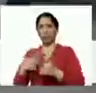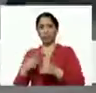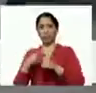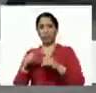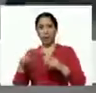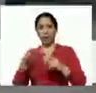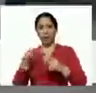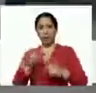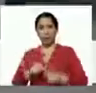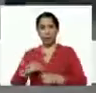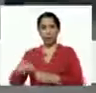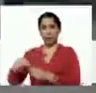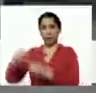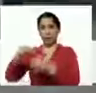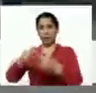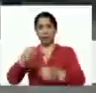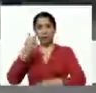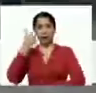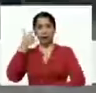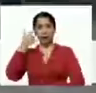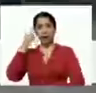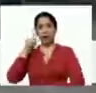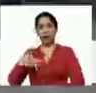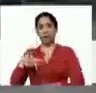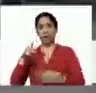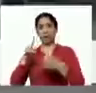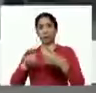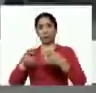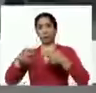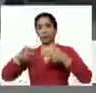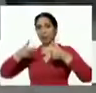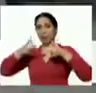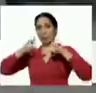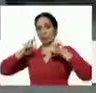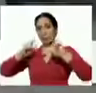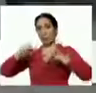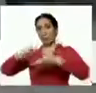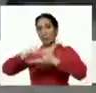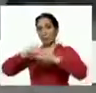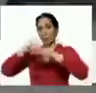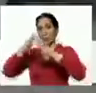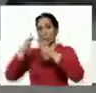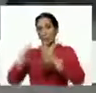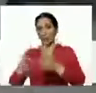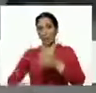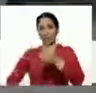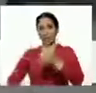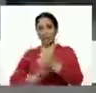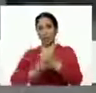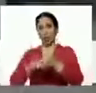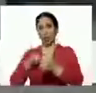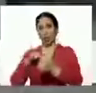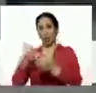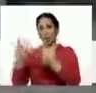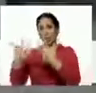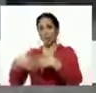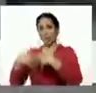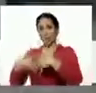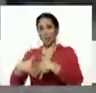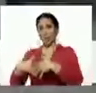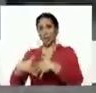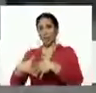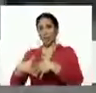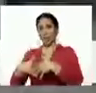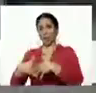siembra de arroz y de maíz el Ministerio apoya a esta corporación